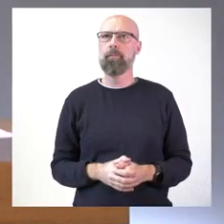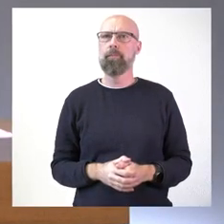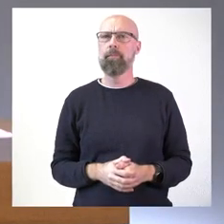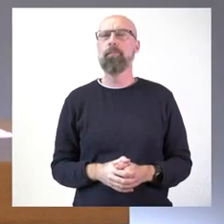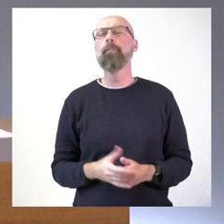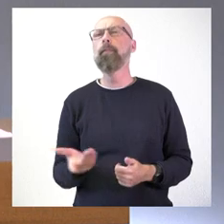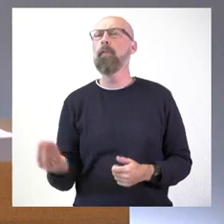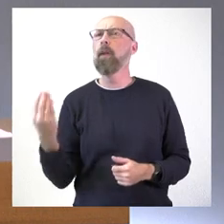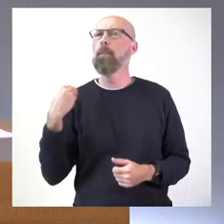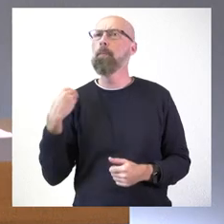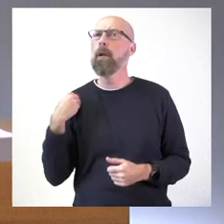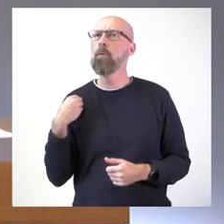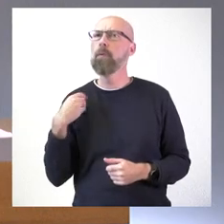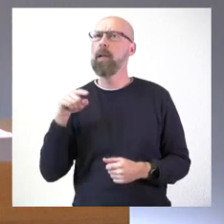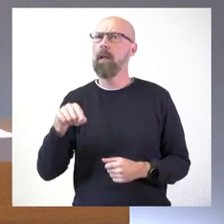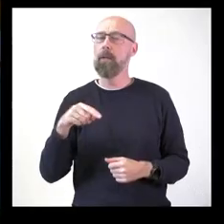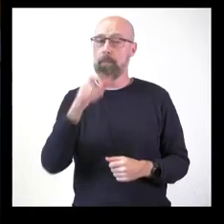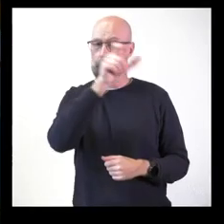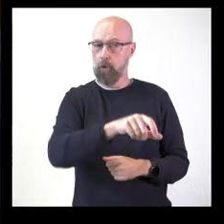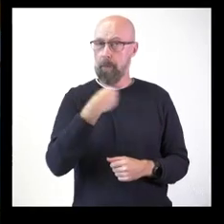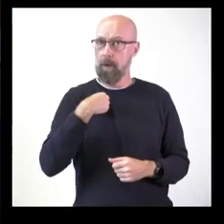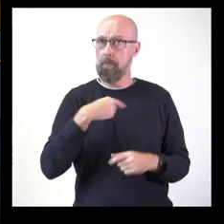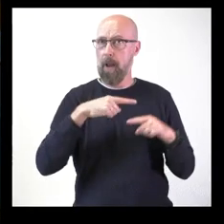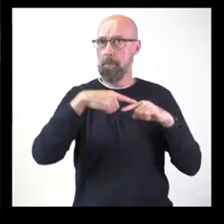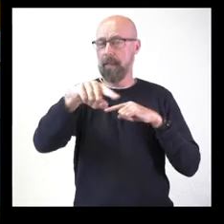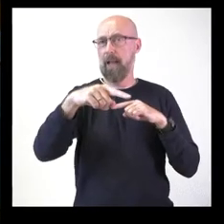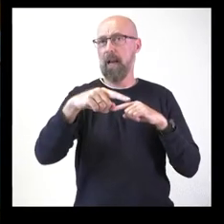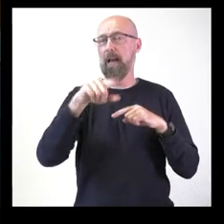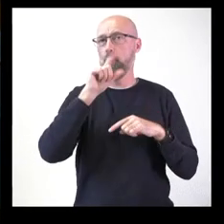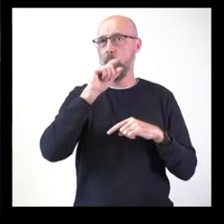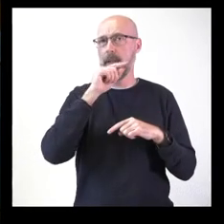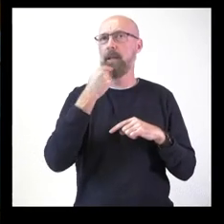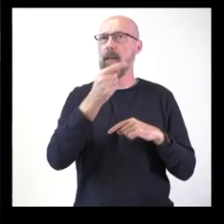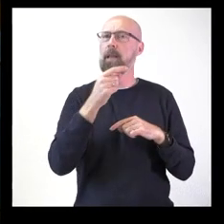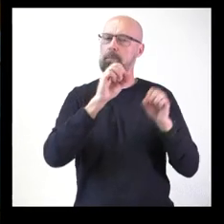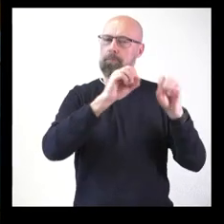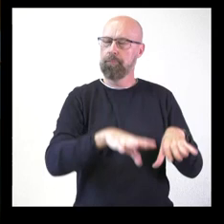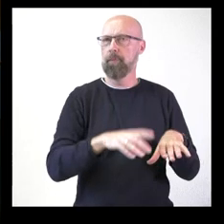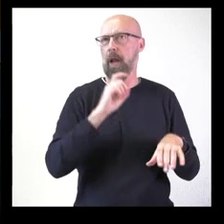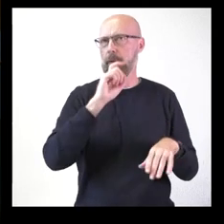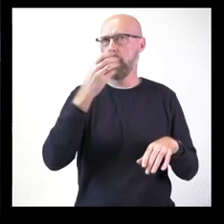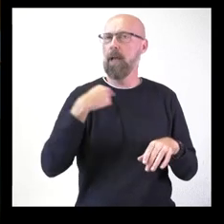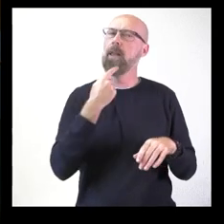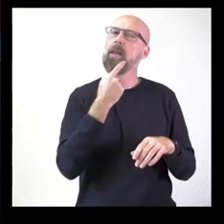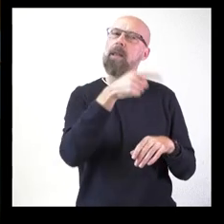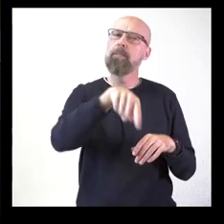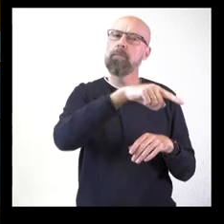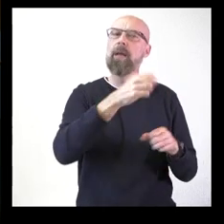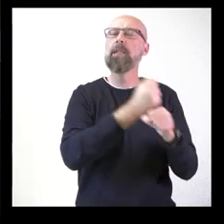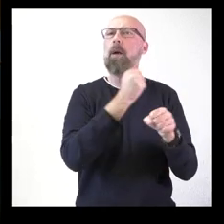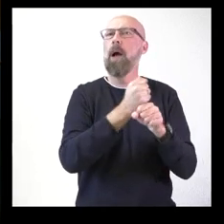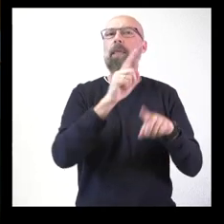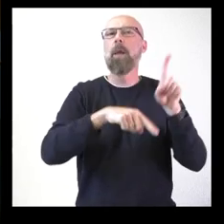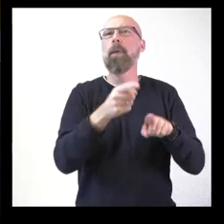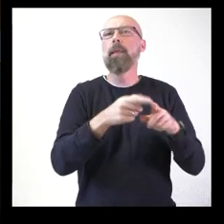Él ha publicado un mensaje en Twitter anunciando su césar y diciendo que seguirá trabajando donde le dejen. No sé si ha